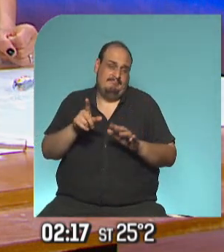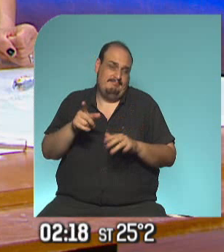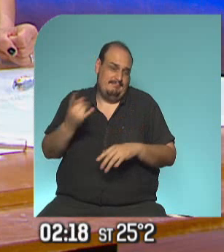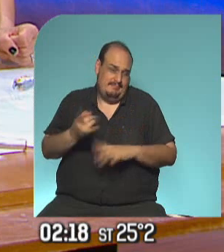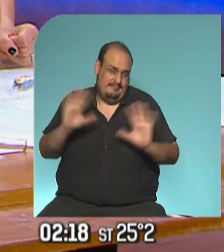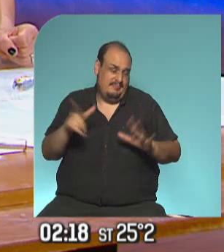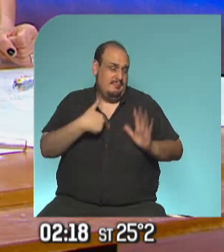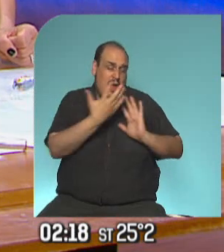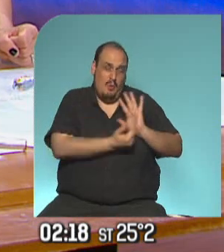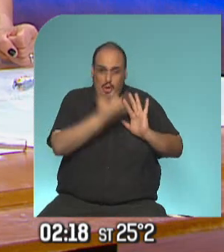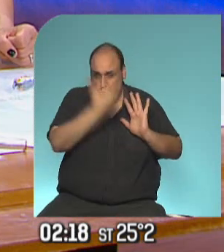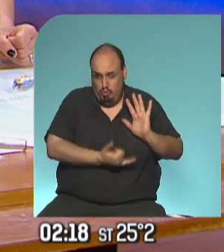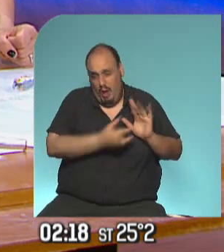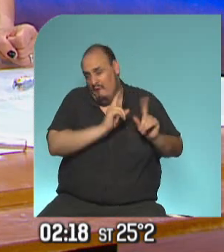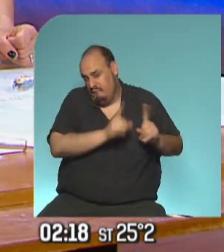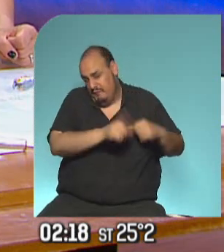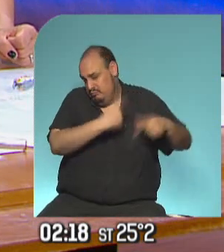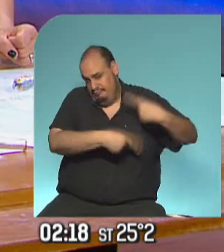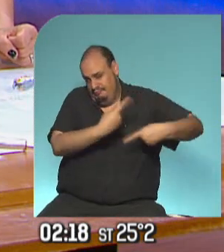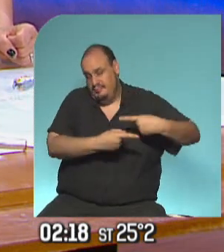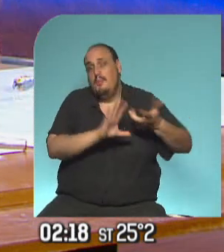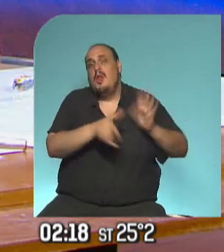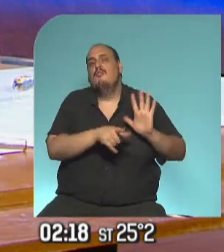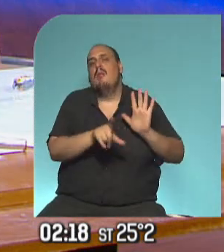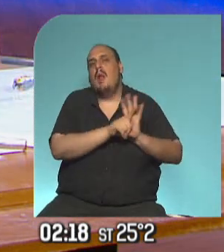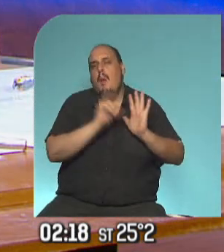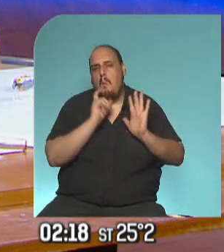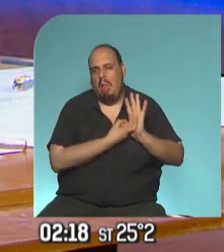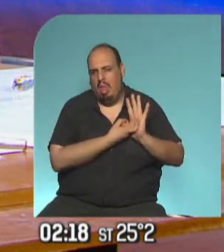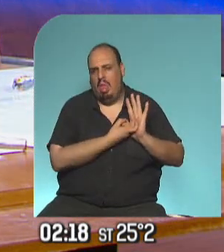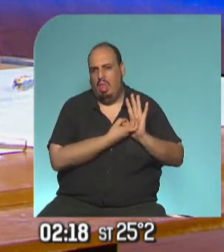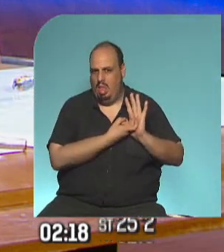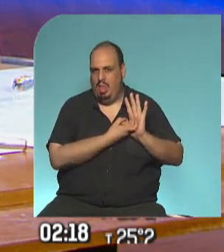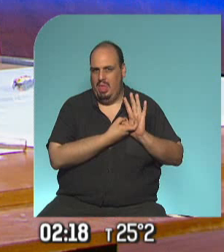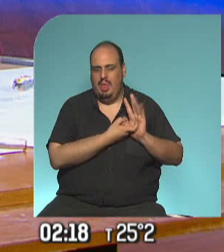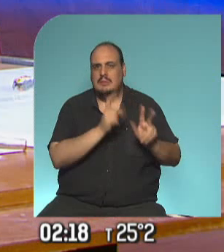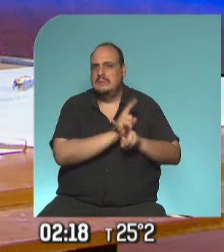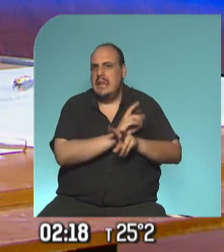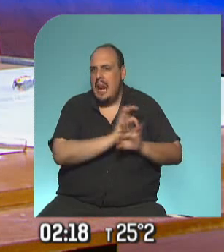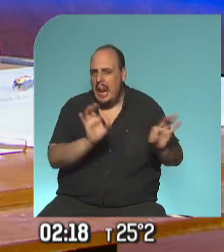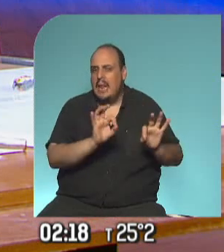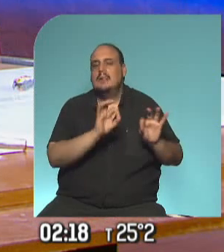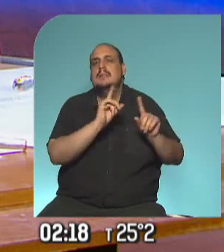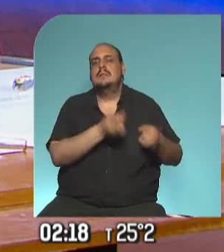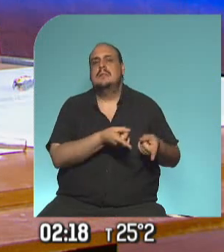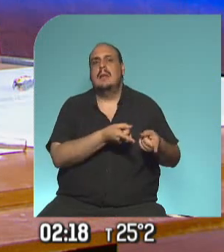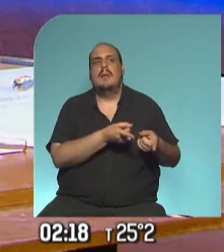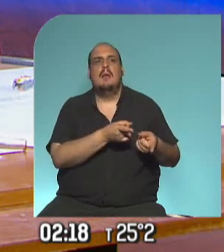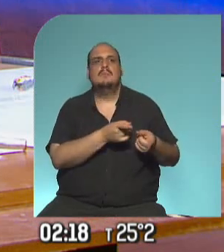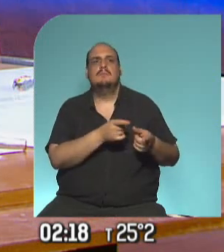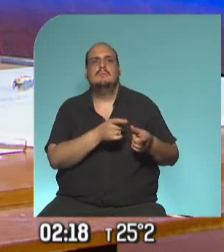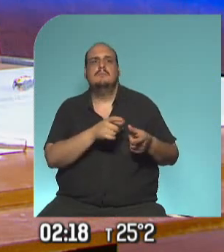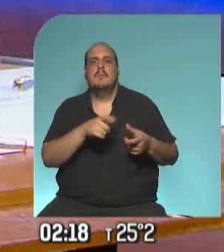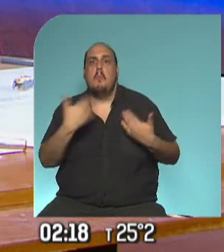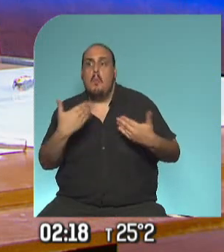existiendo en la República Argentina de manera ilegal sin los cuidados y sin la posibilidad de una igualdad